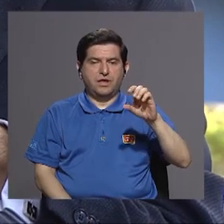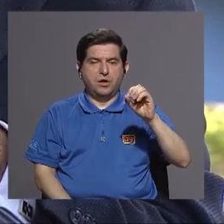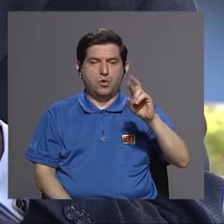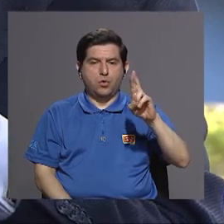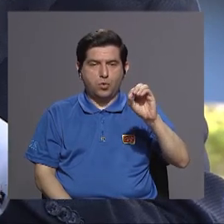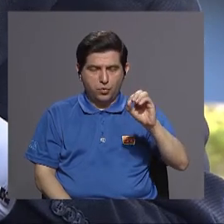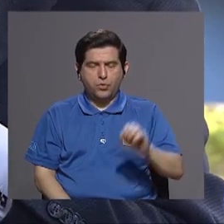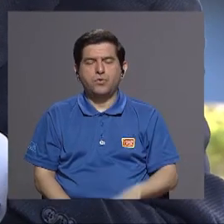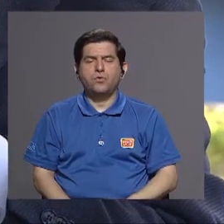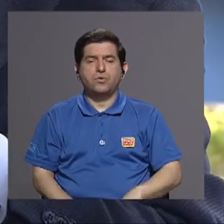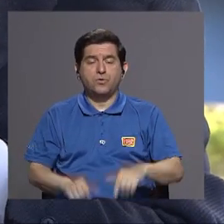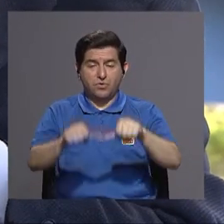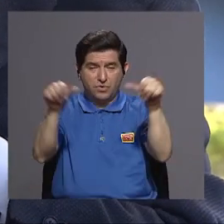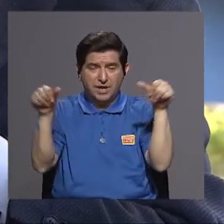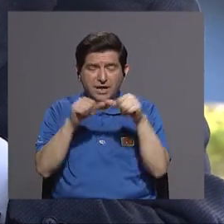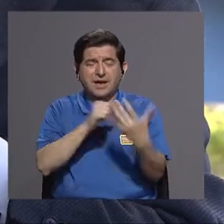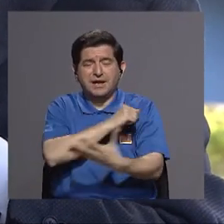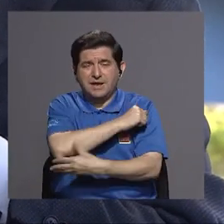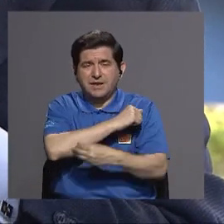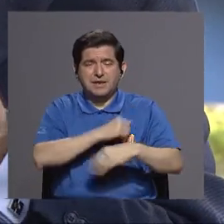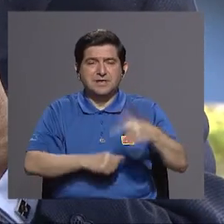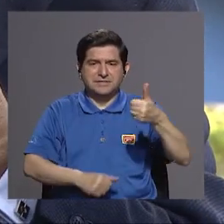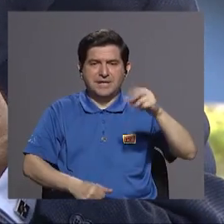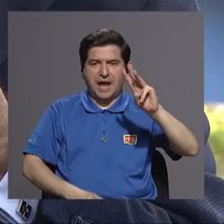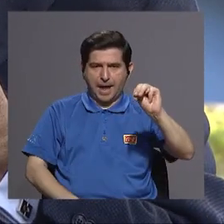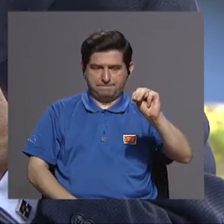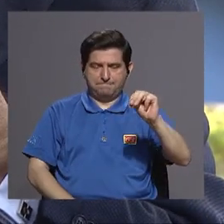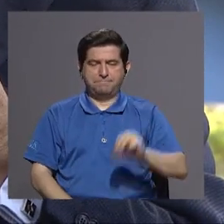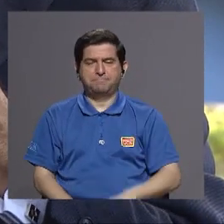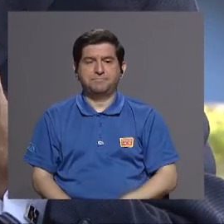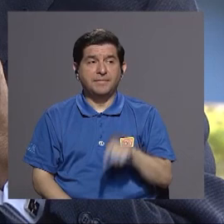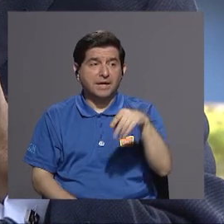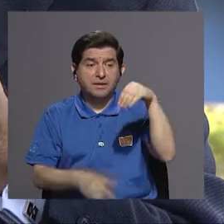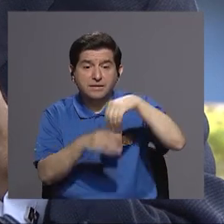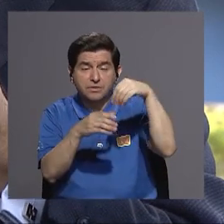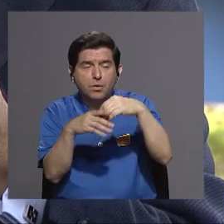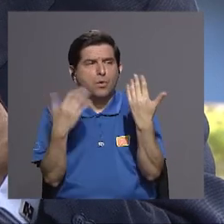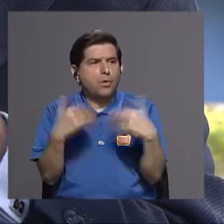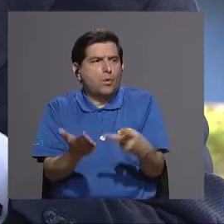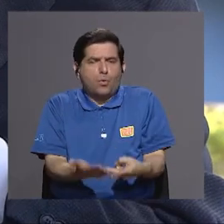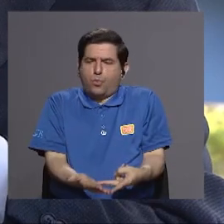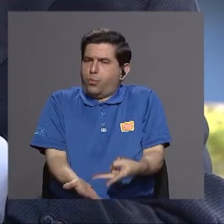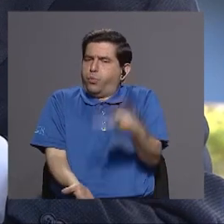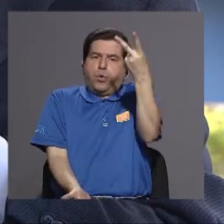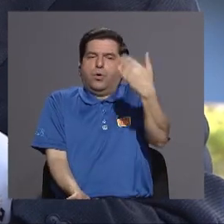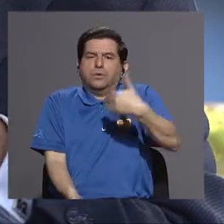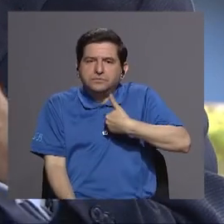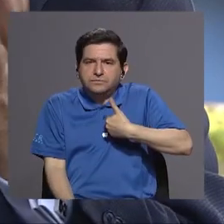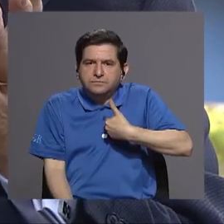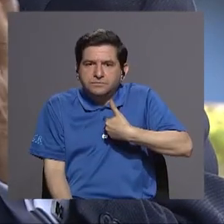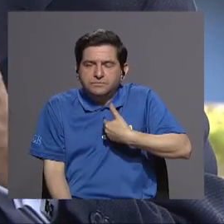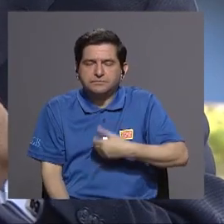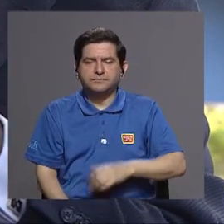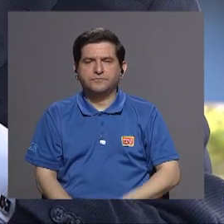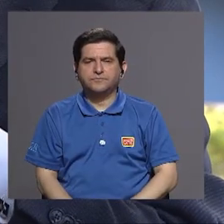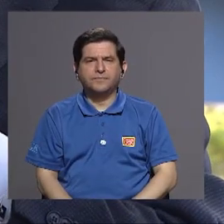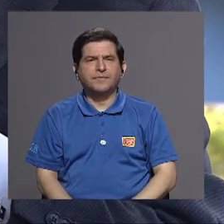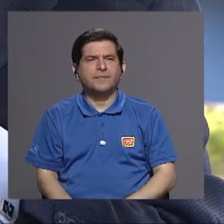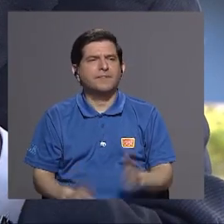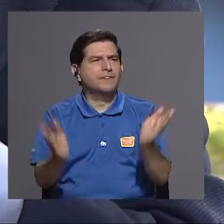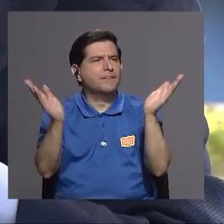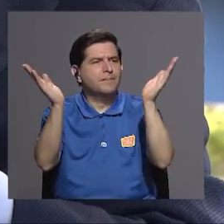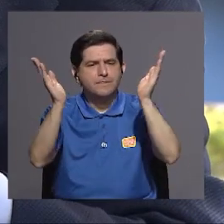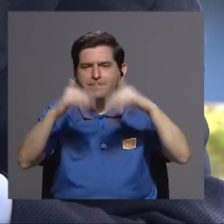gran área metropolitana verdad y esto es son aportes invaluables verdad no hay